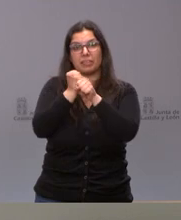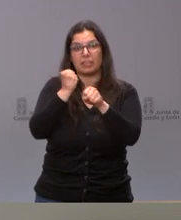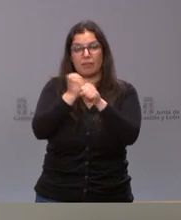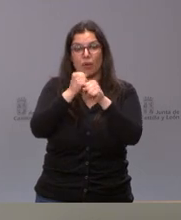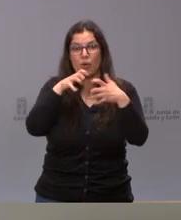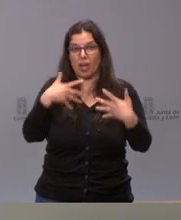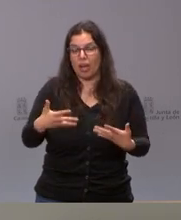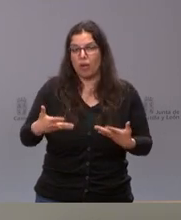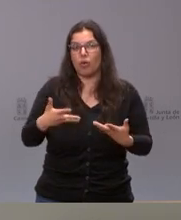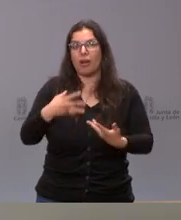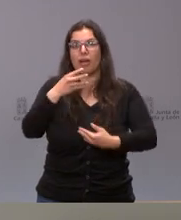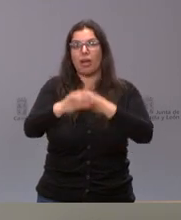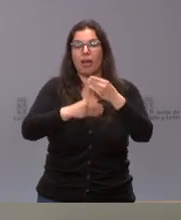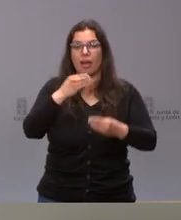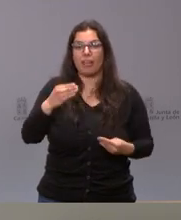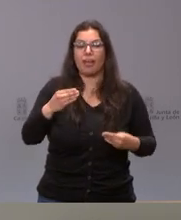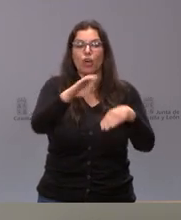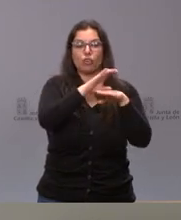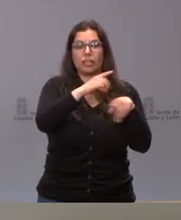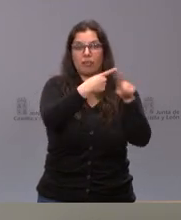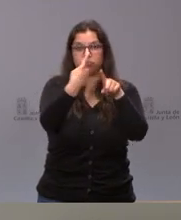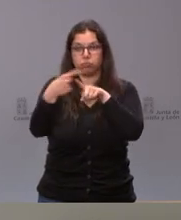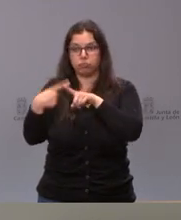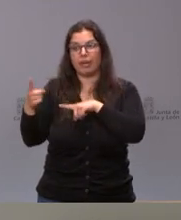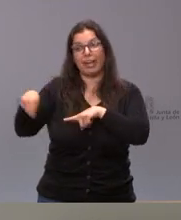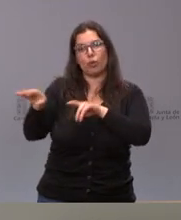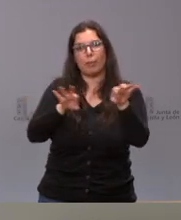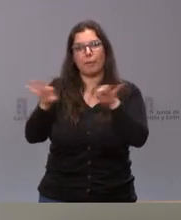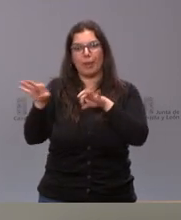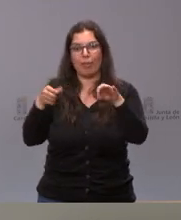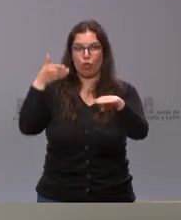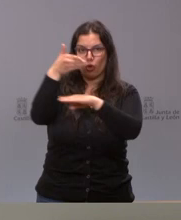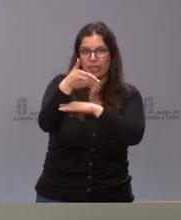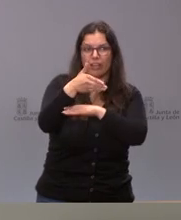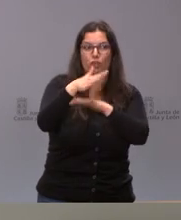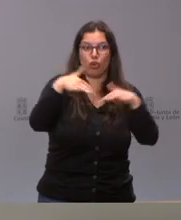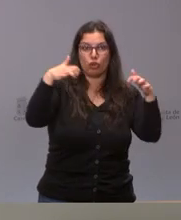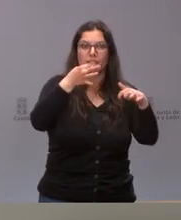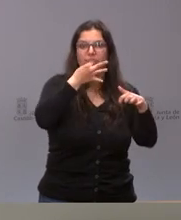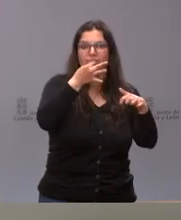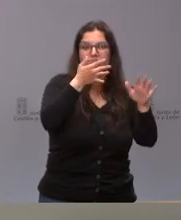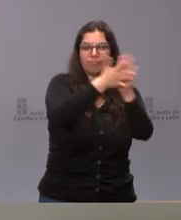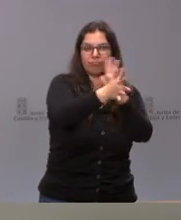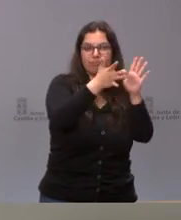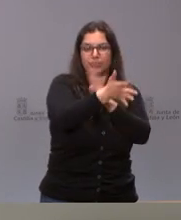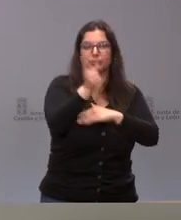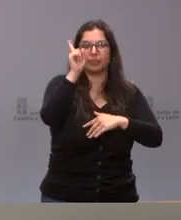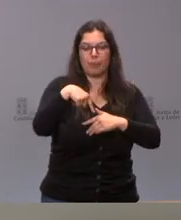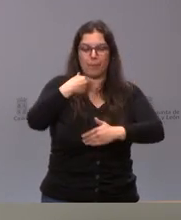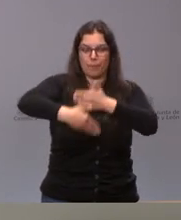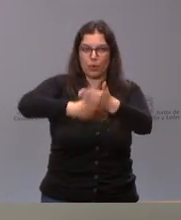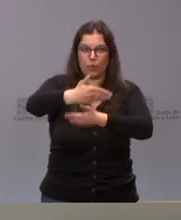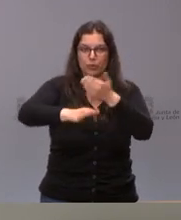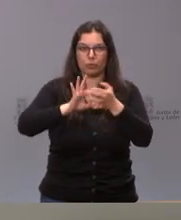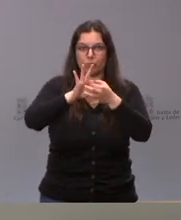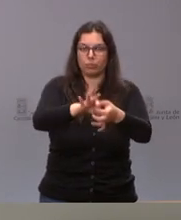están desarrollando las diferentes consejerías, preparando estas intervenciones y también definiendo, como es natural, todo el proceso vinculado